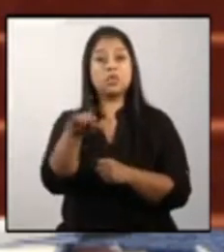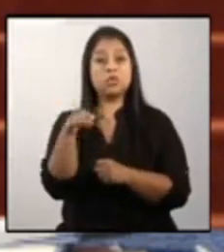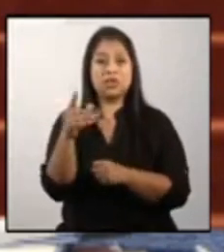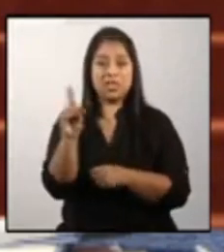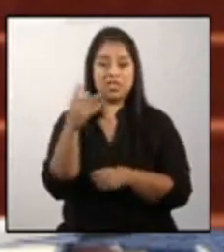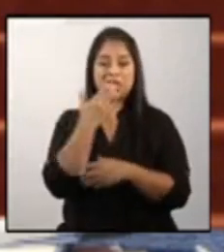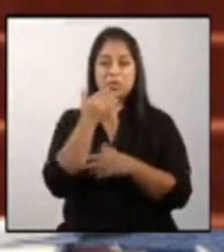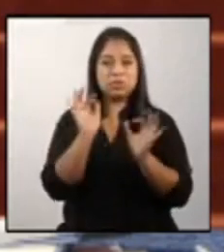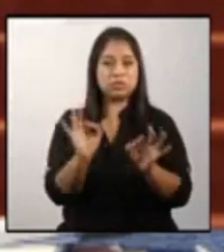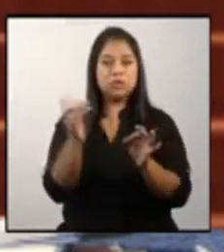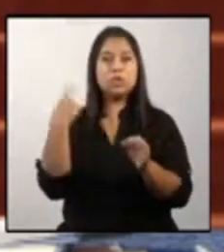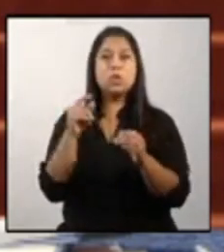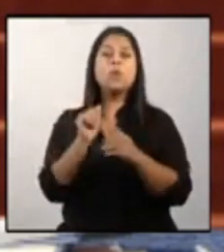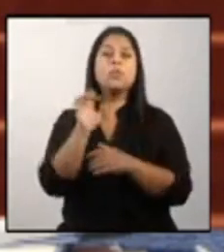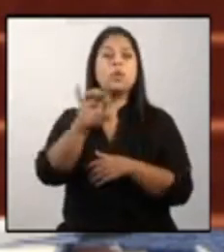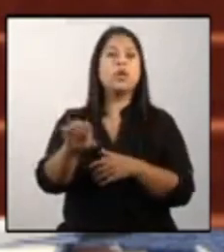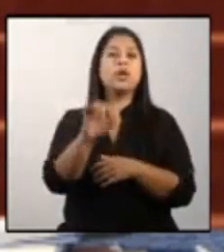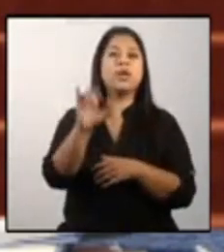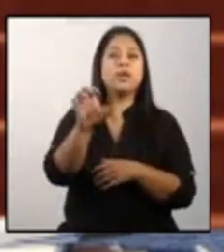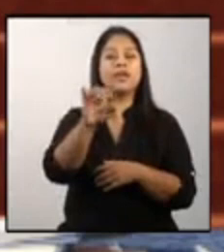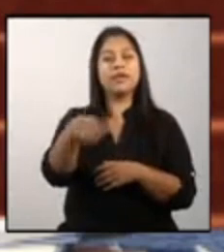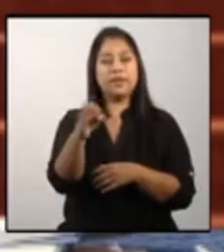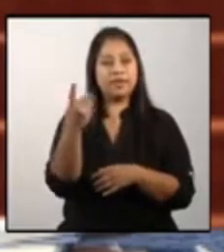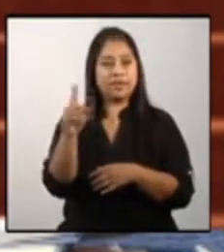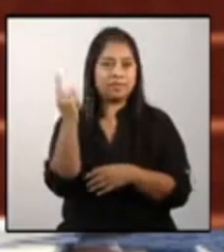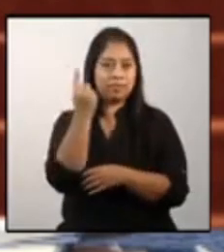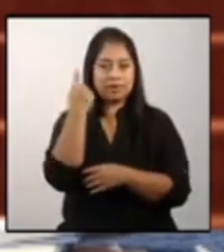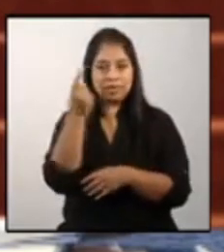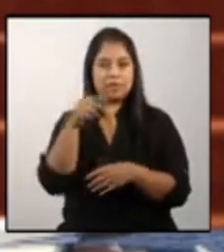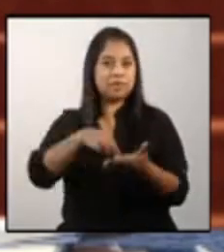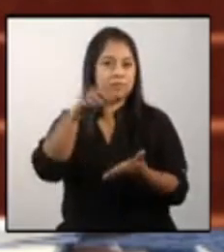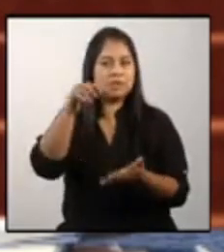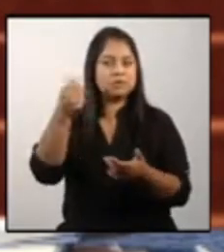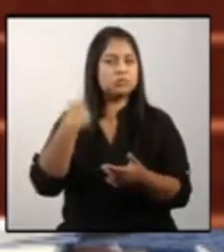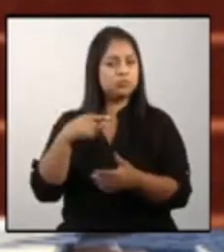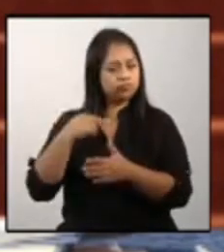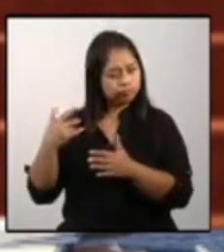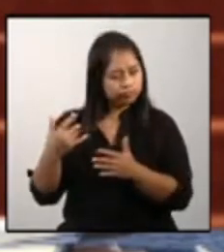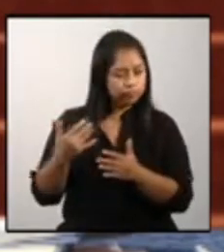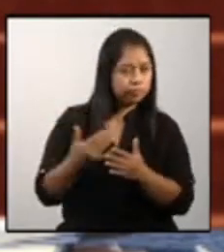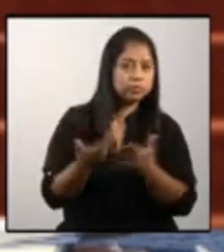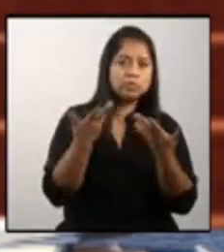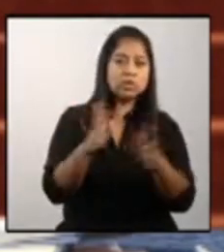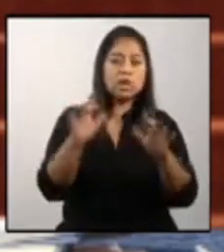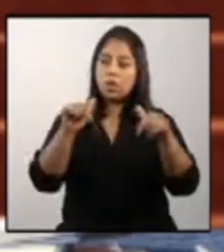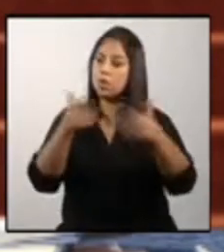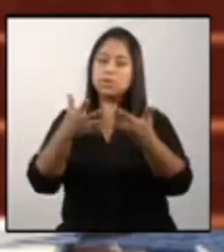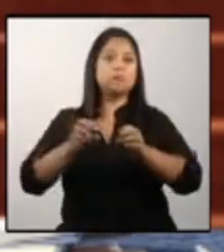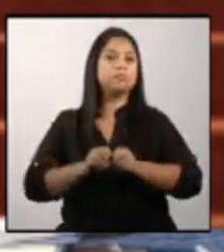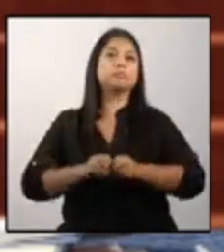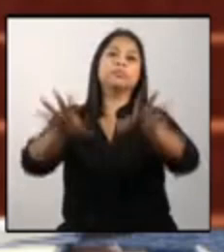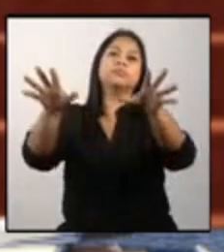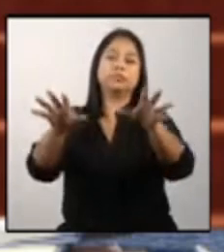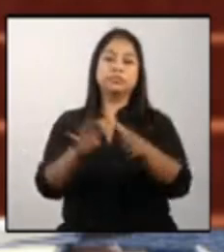fundamentales de desarrollo de este país lo estamos y lo hemos venido preparando y llegó el momento de lanzarlo